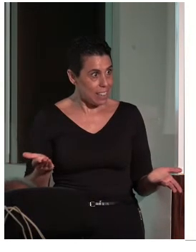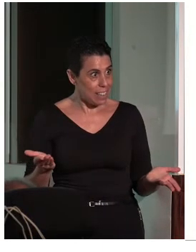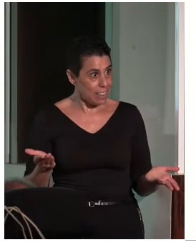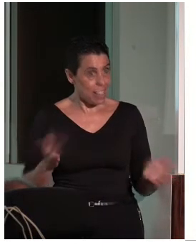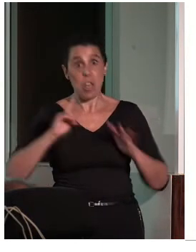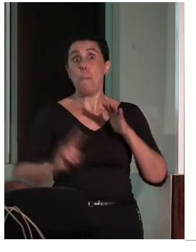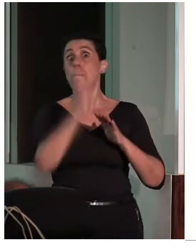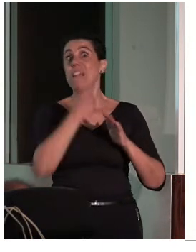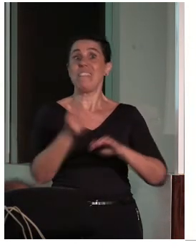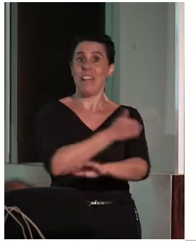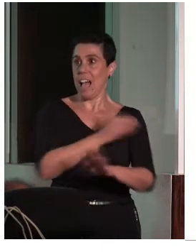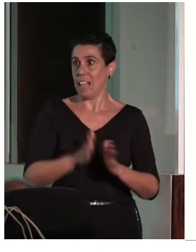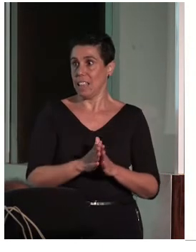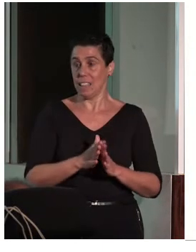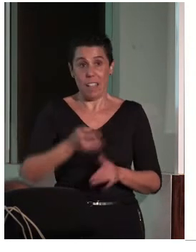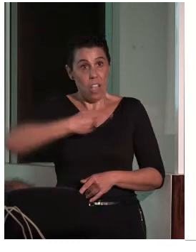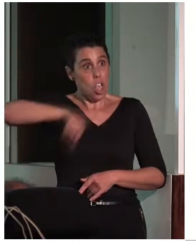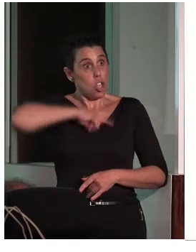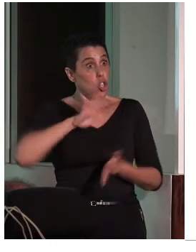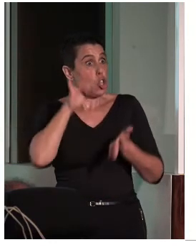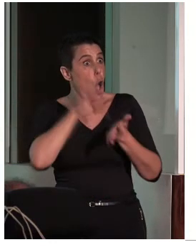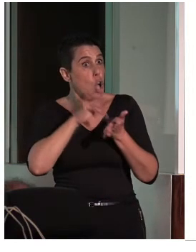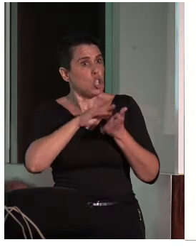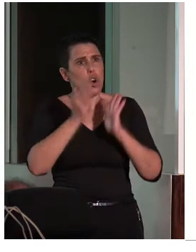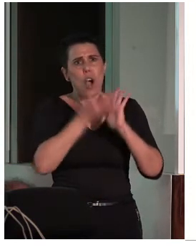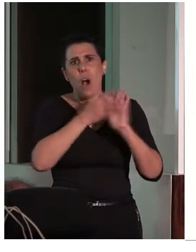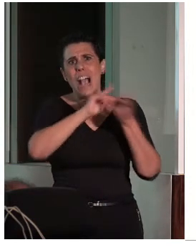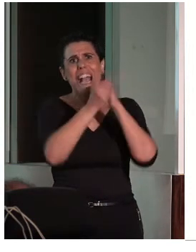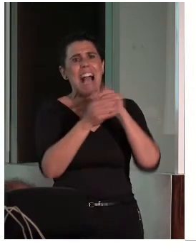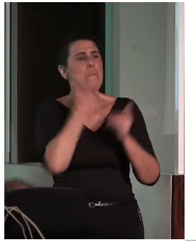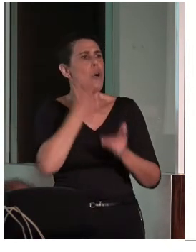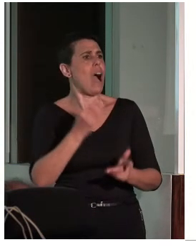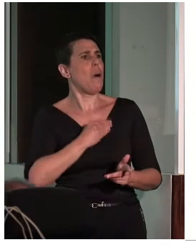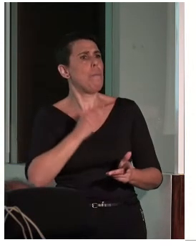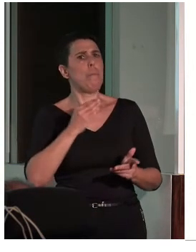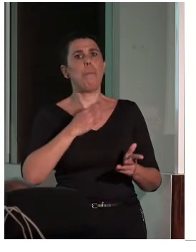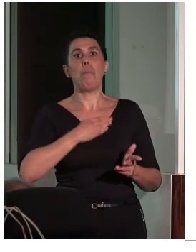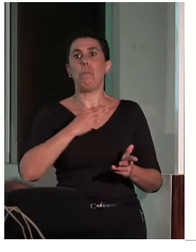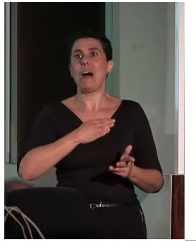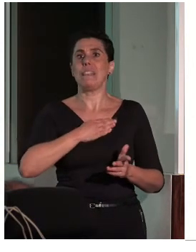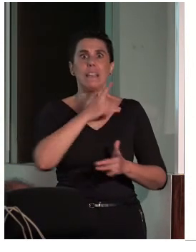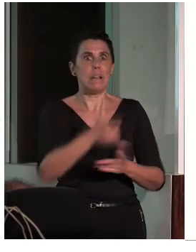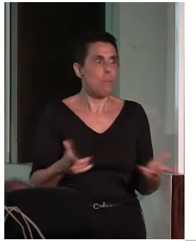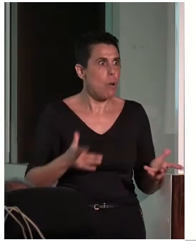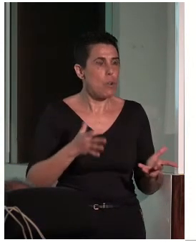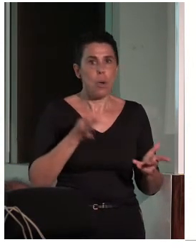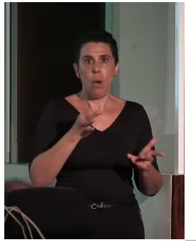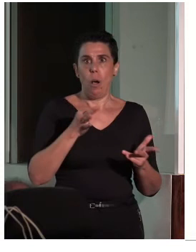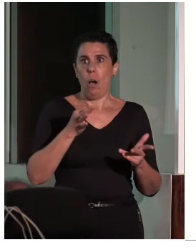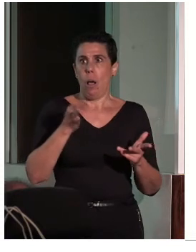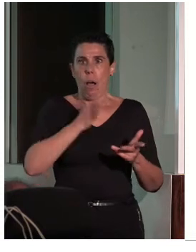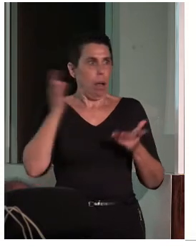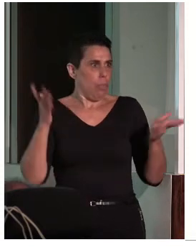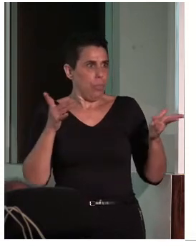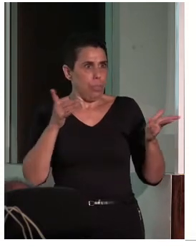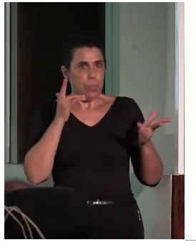vayamos a intervenir en el patrimonio, no tenemos que plantear la accesibilidad desde un punto de vista estático o de foto fija,